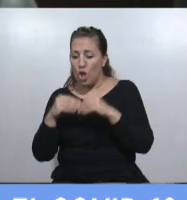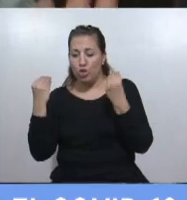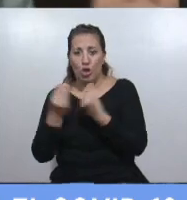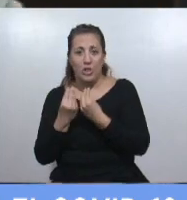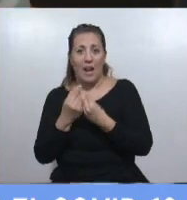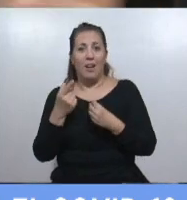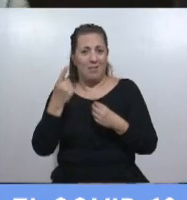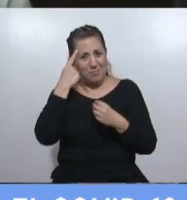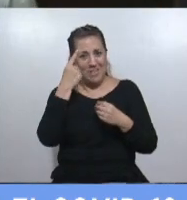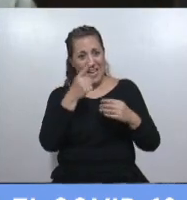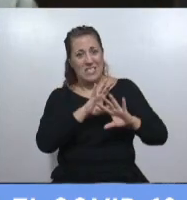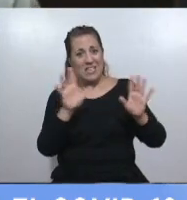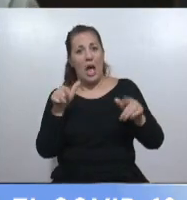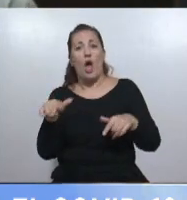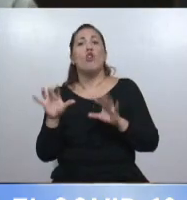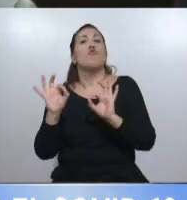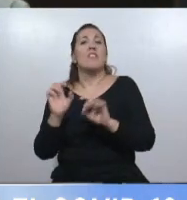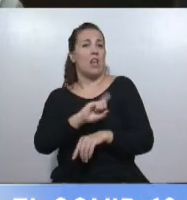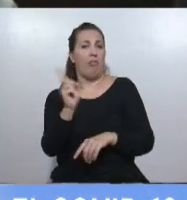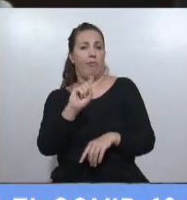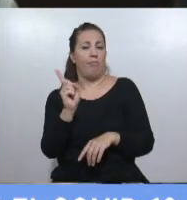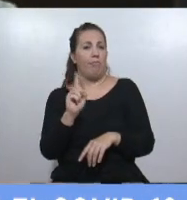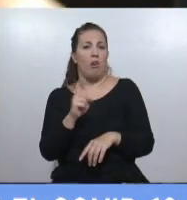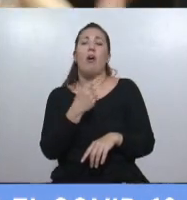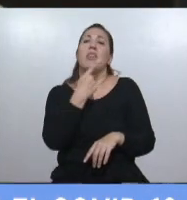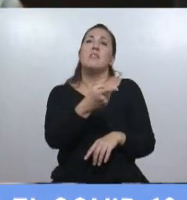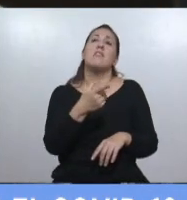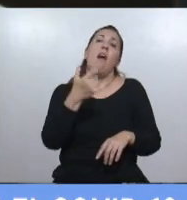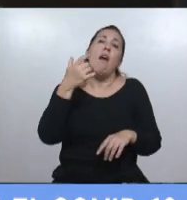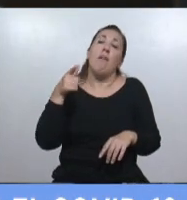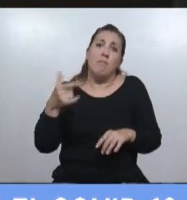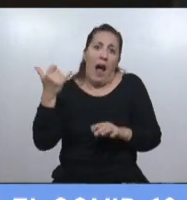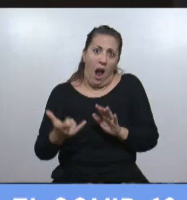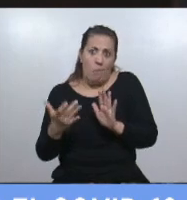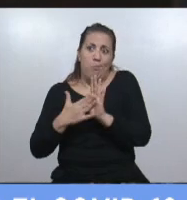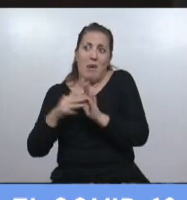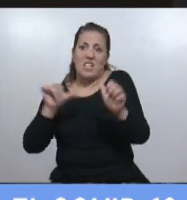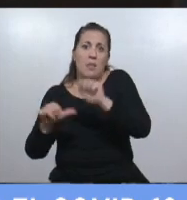mencionar no bastaran por sí solos para decir que hay evidencia científica y que hay que tomar medidas.